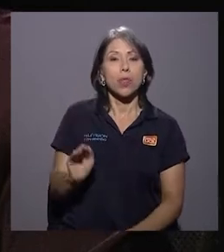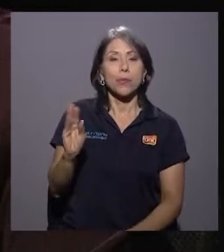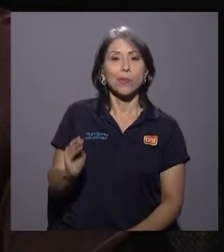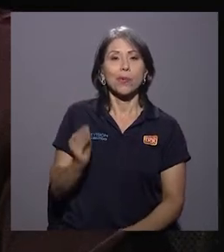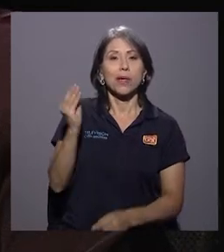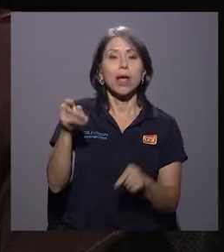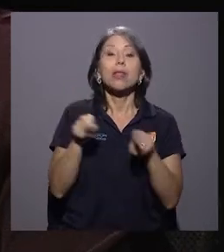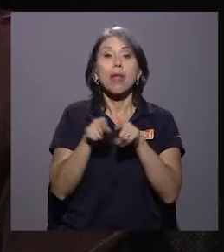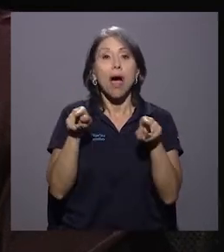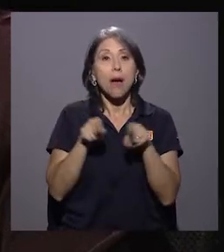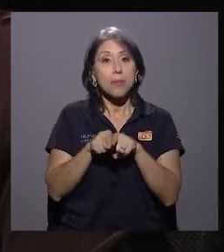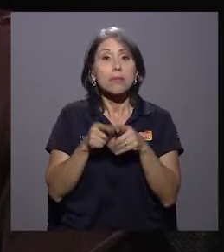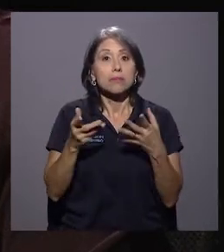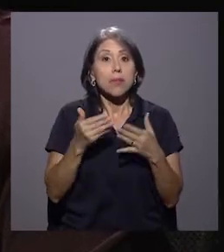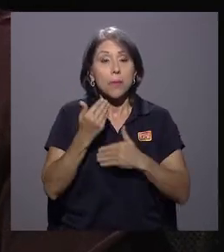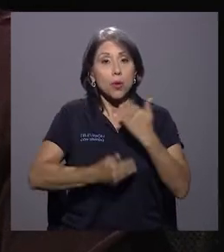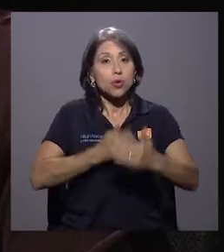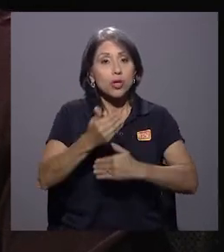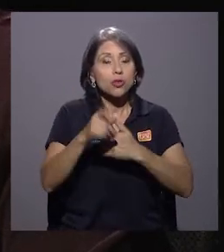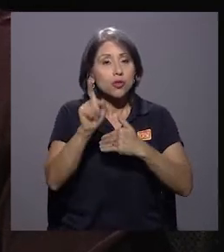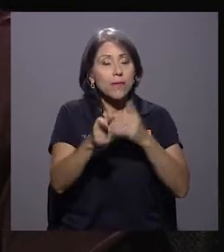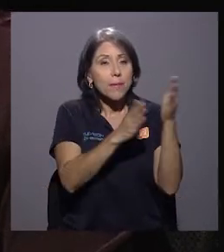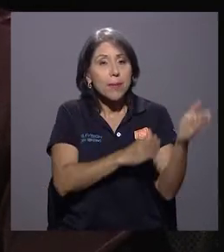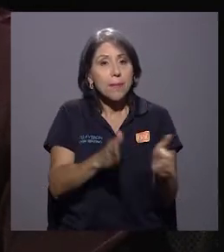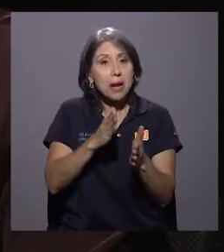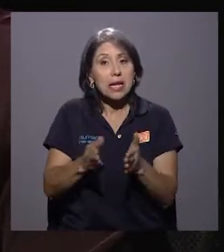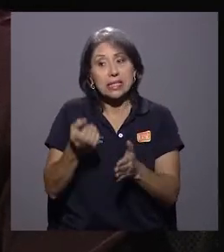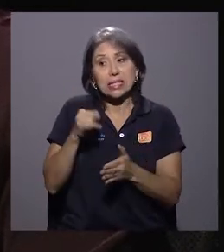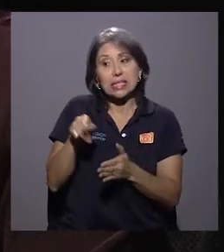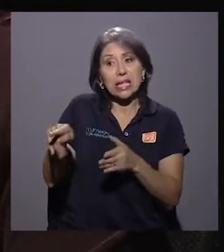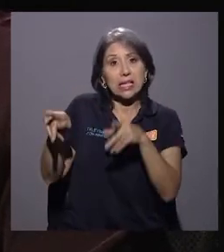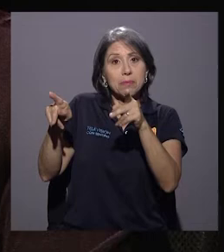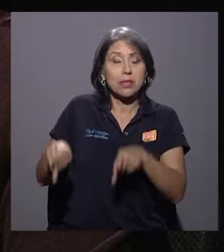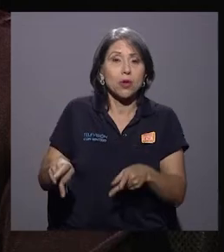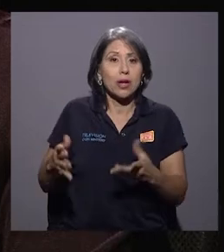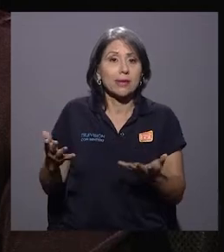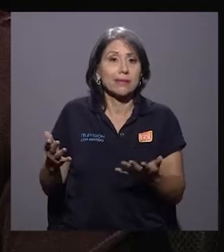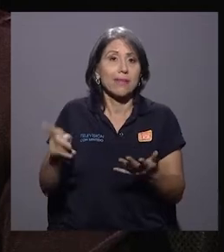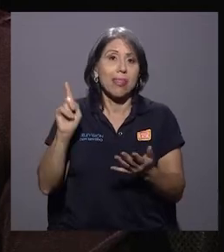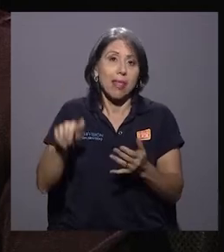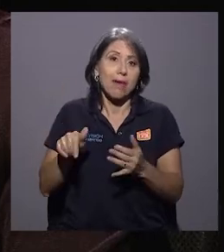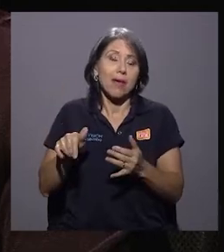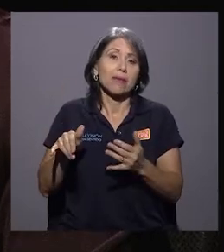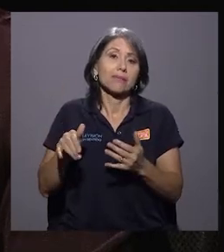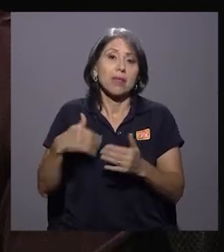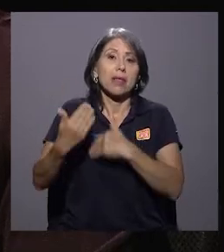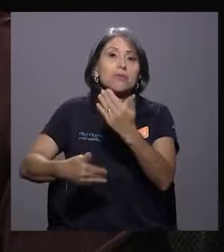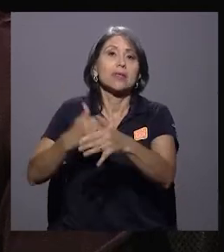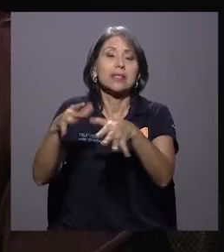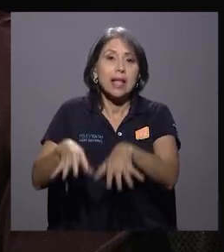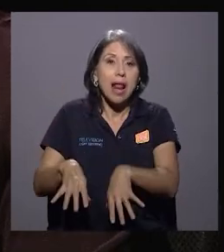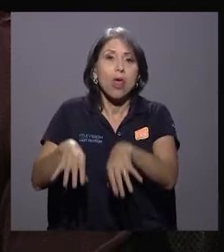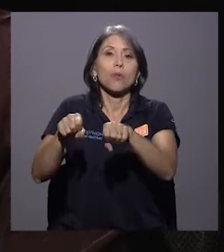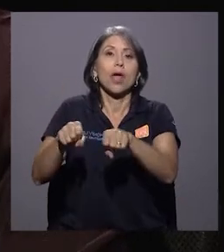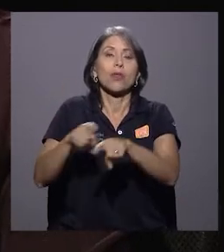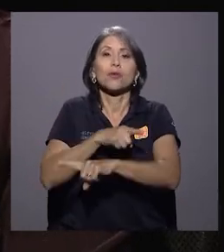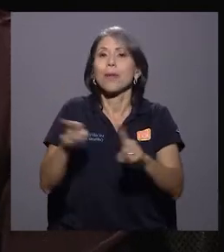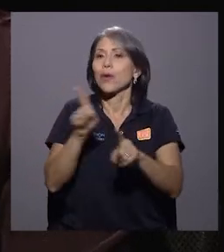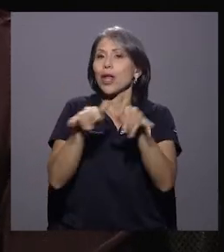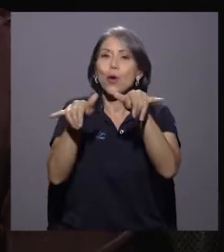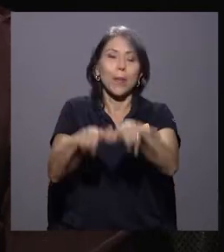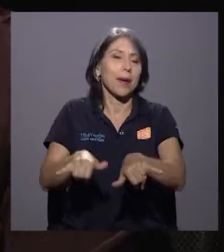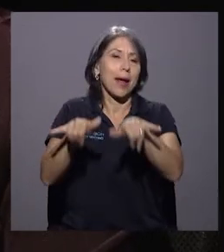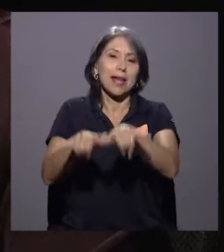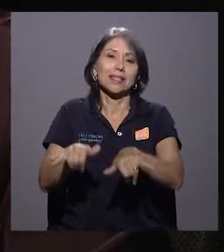también que se preparen los procesos en caso de que estas personas en última instancia deban ser adoptadas, pero que no permanezcan en nuestros